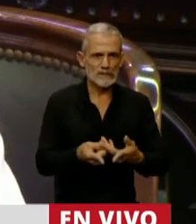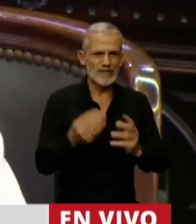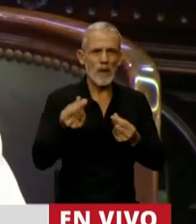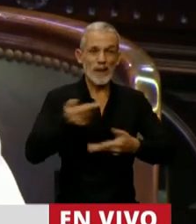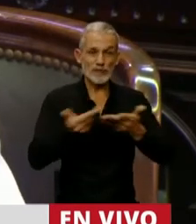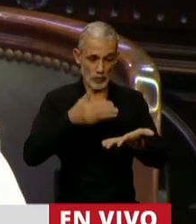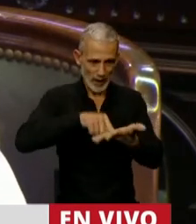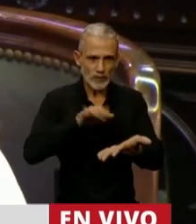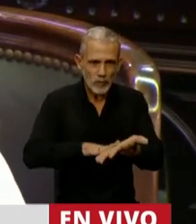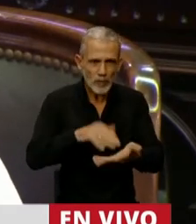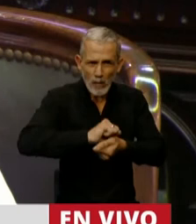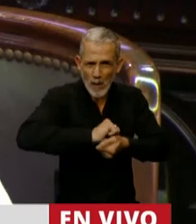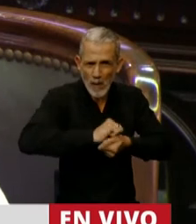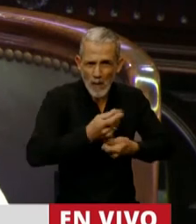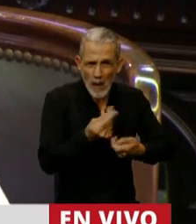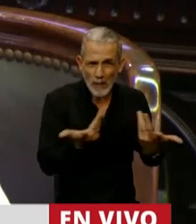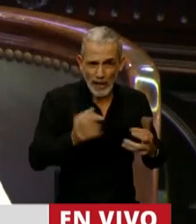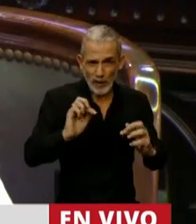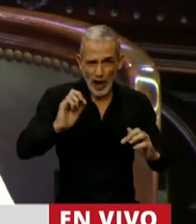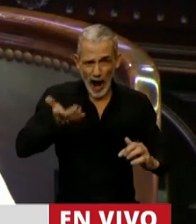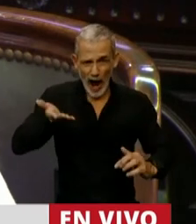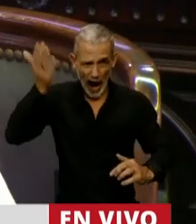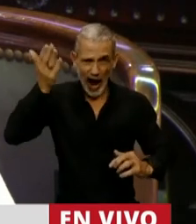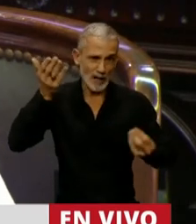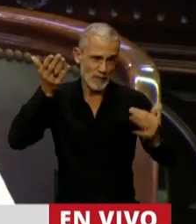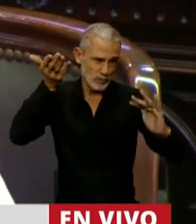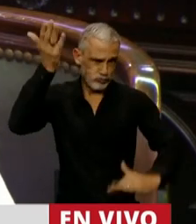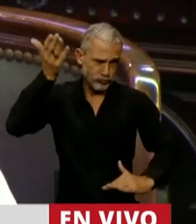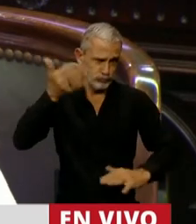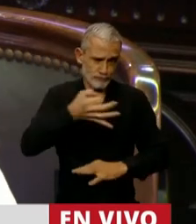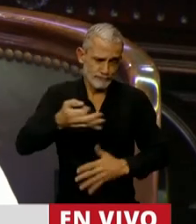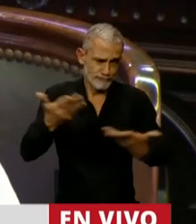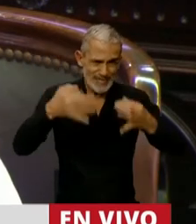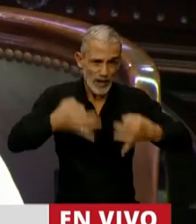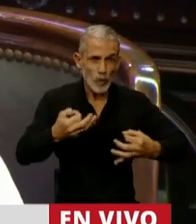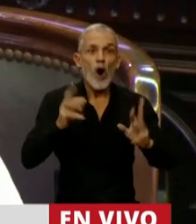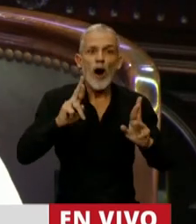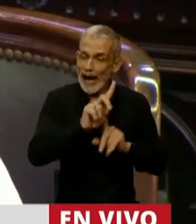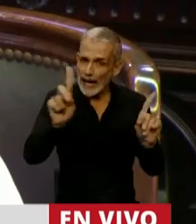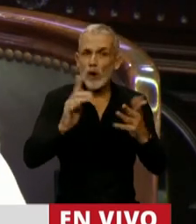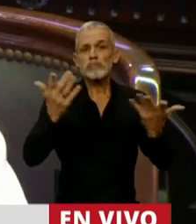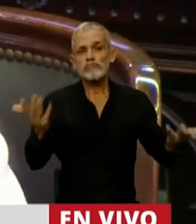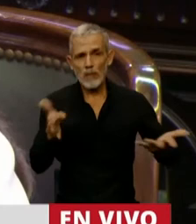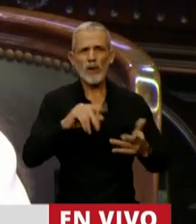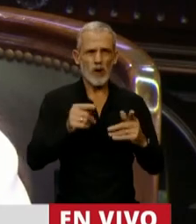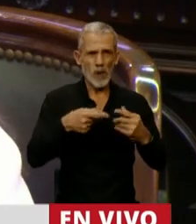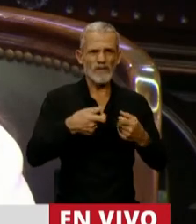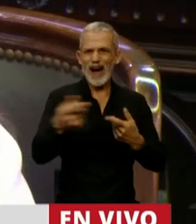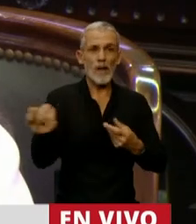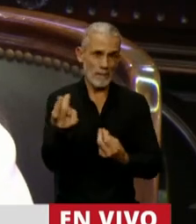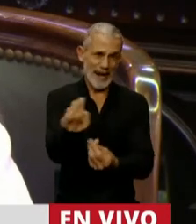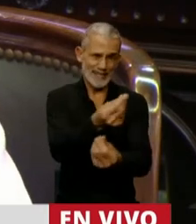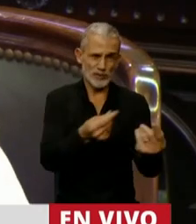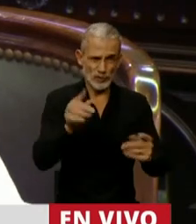presupuesto contempla, parece inevitable una devaluación y ojalá que no suceda, con un impacto en los precios que sólo